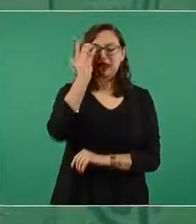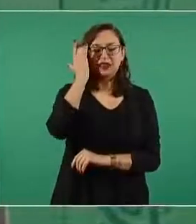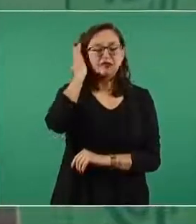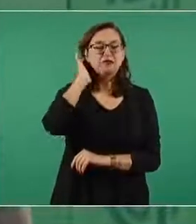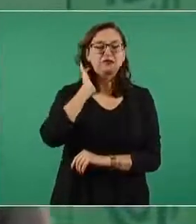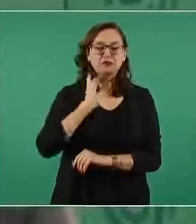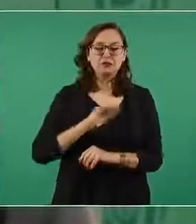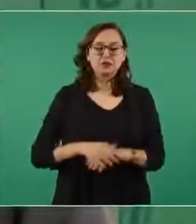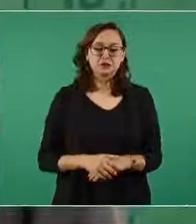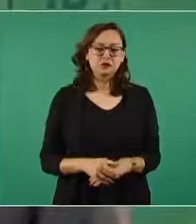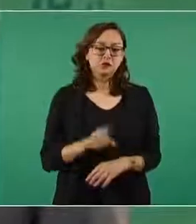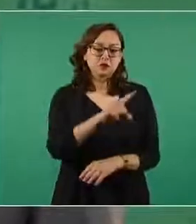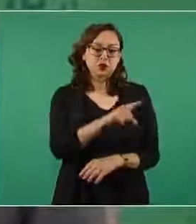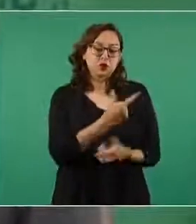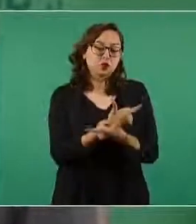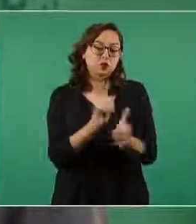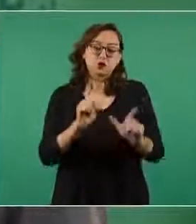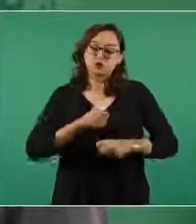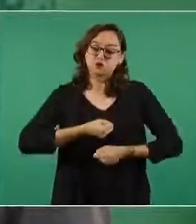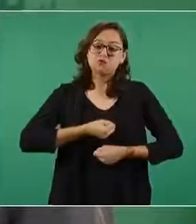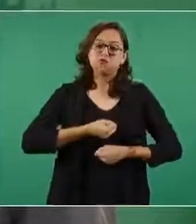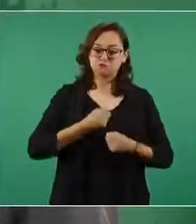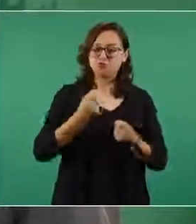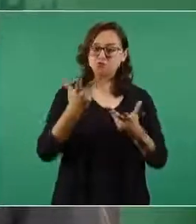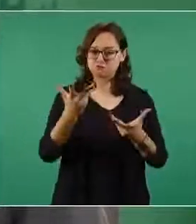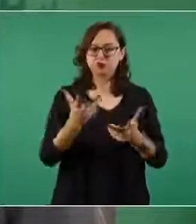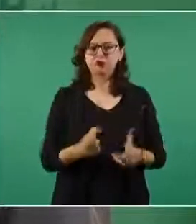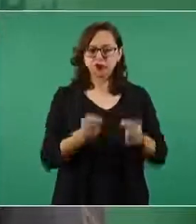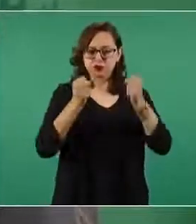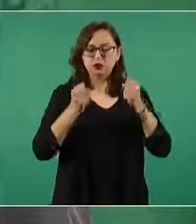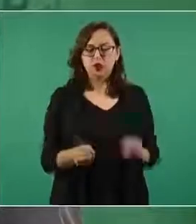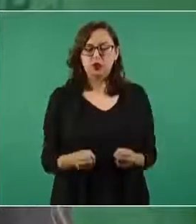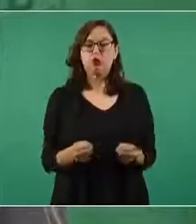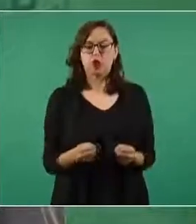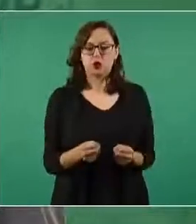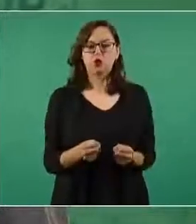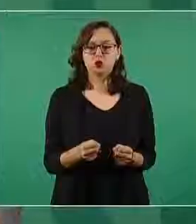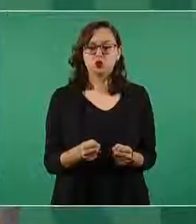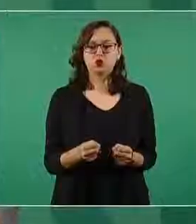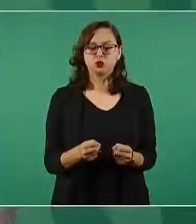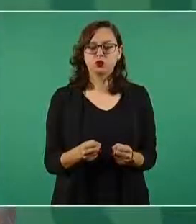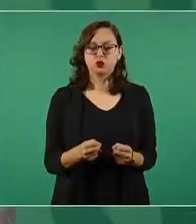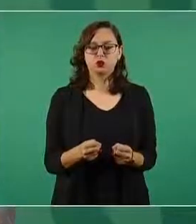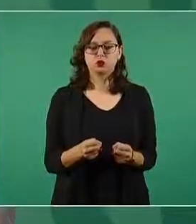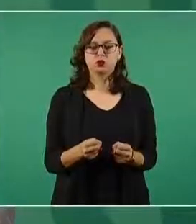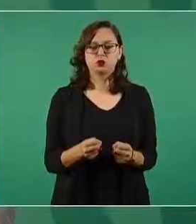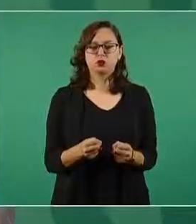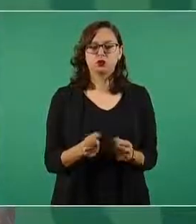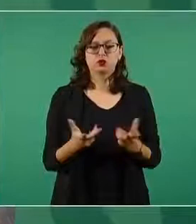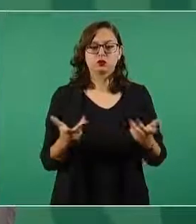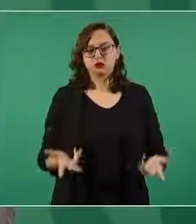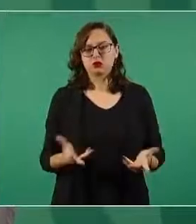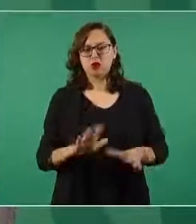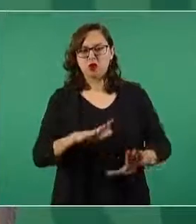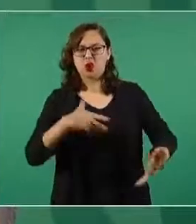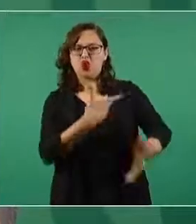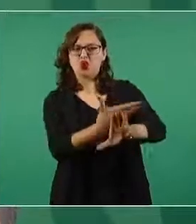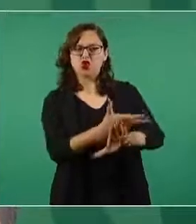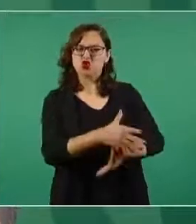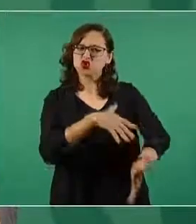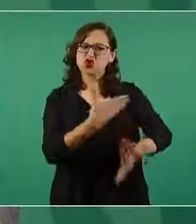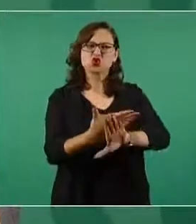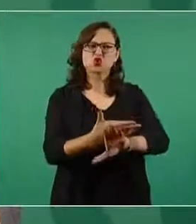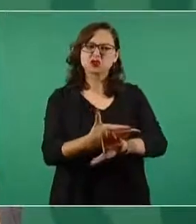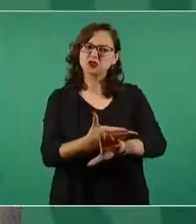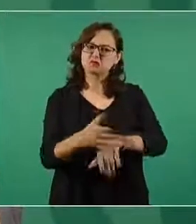se va a garantizar la libertad de expresión, no se va a perseguir a nadie, no lo hemos